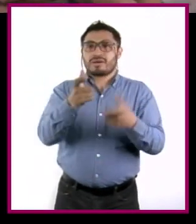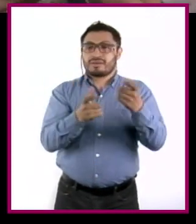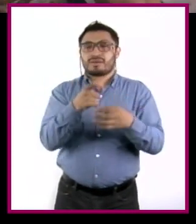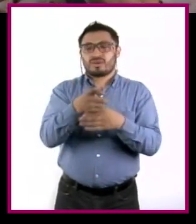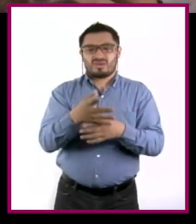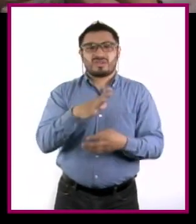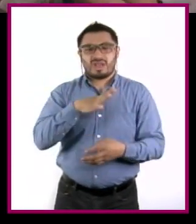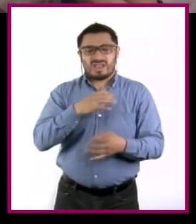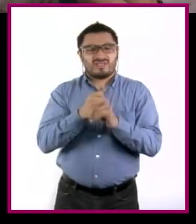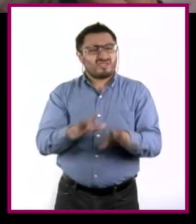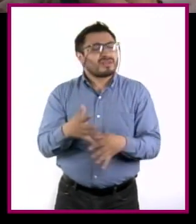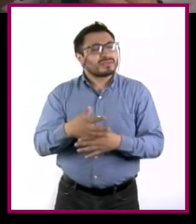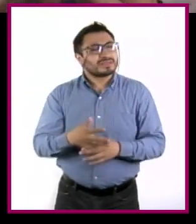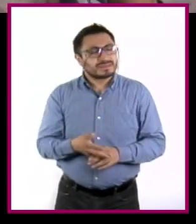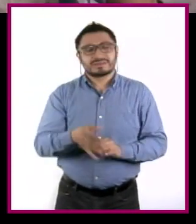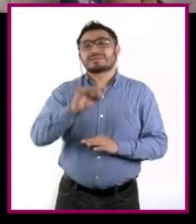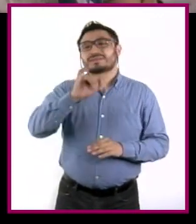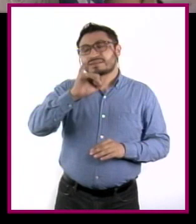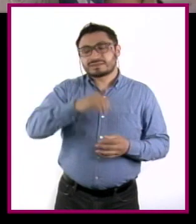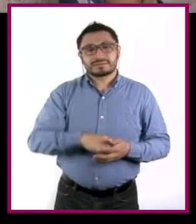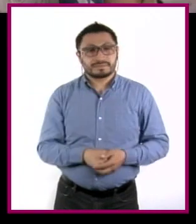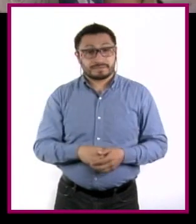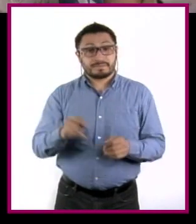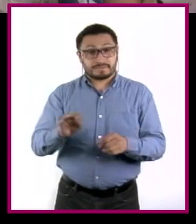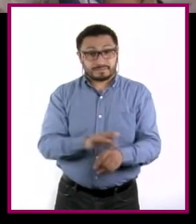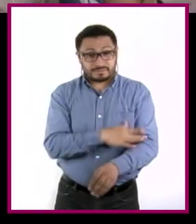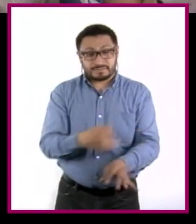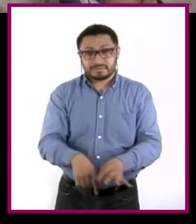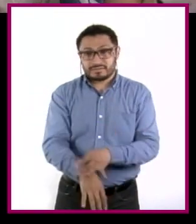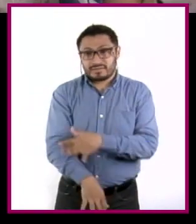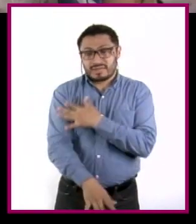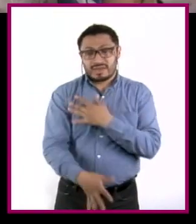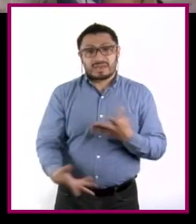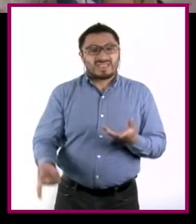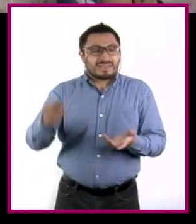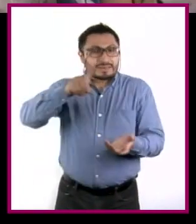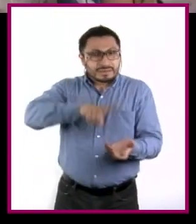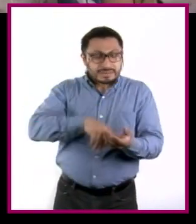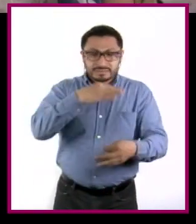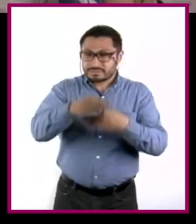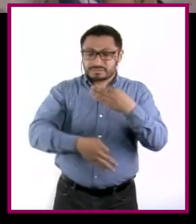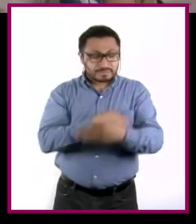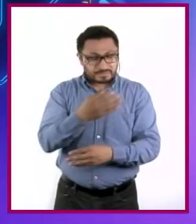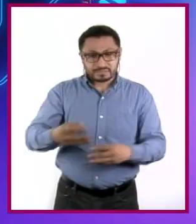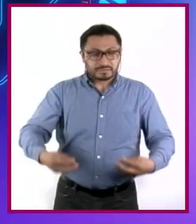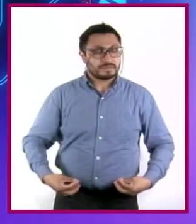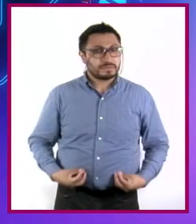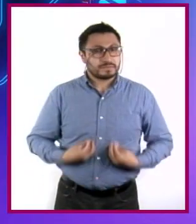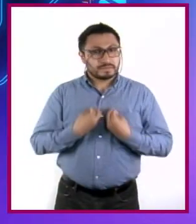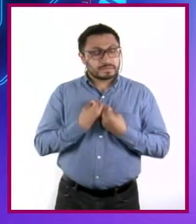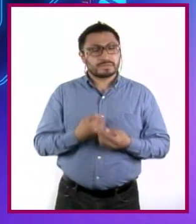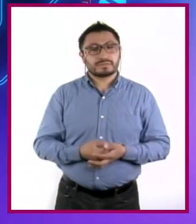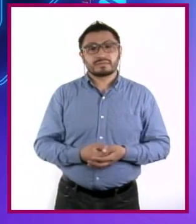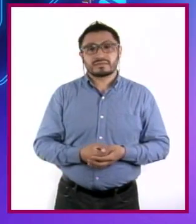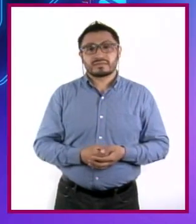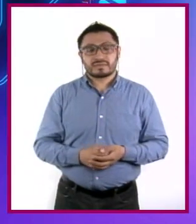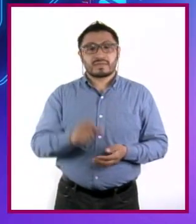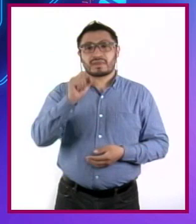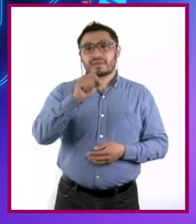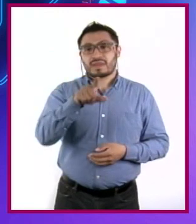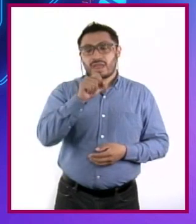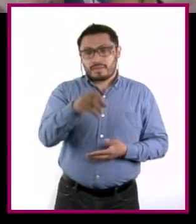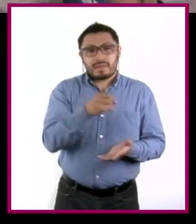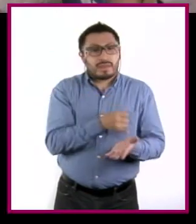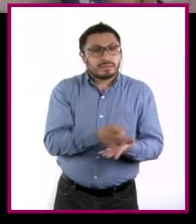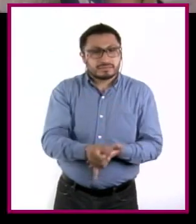sobre eso? Claro que sí, Citlali. Las emociones están implicadas en todos los aspectos de la vida, incluidas las decisiones